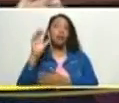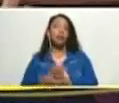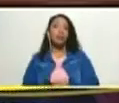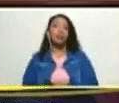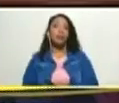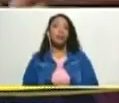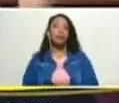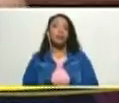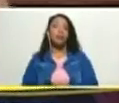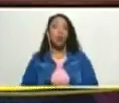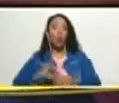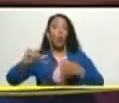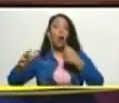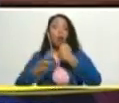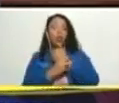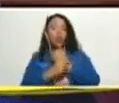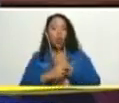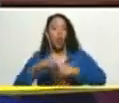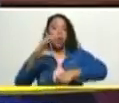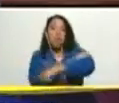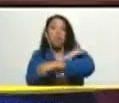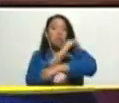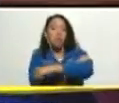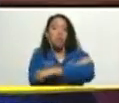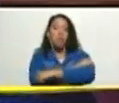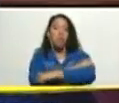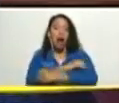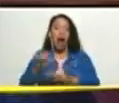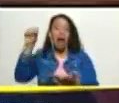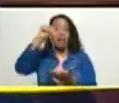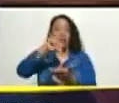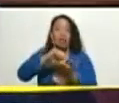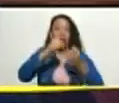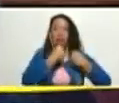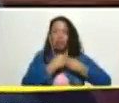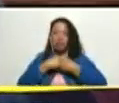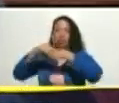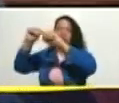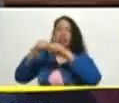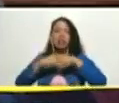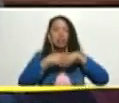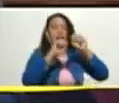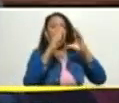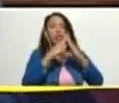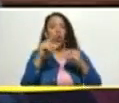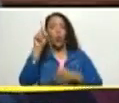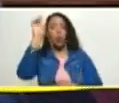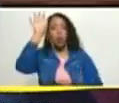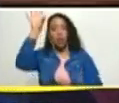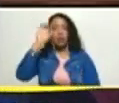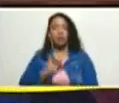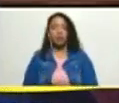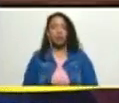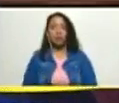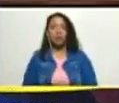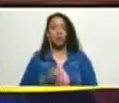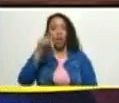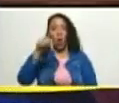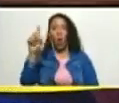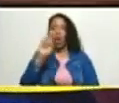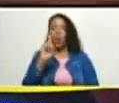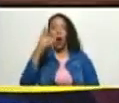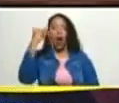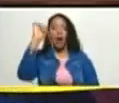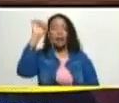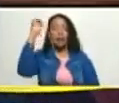hueidosista oligárquico era el centro del repudio de todo un país hoy no hoy tenemos